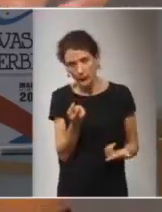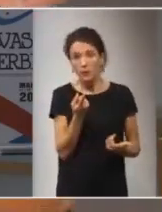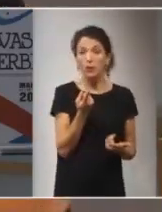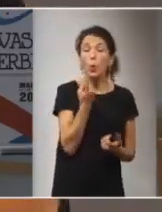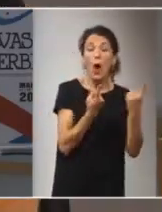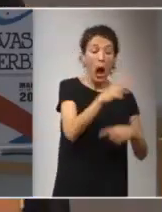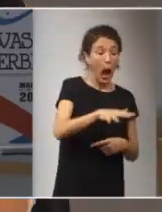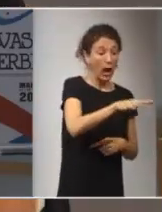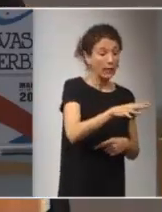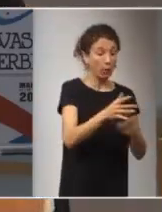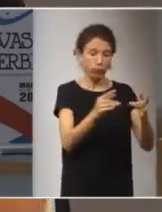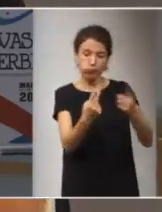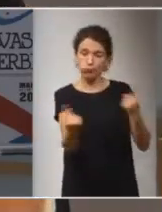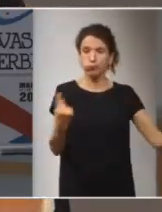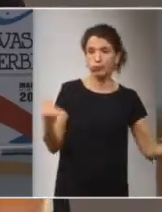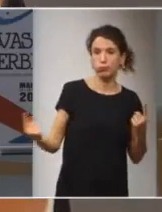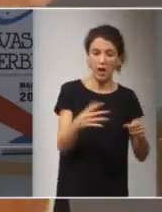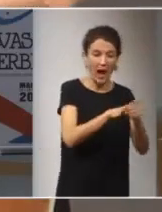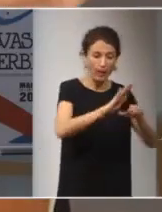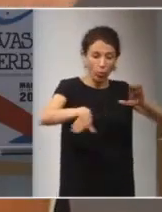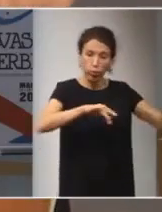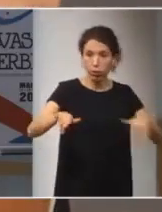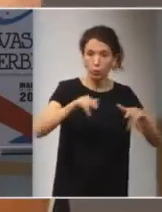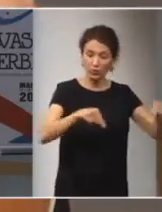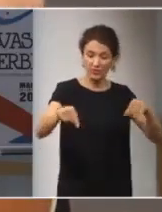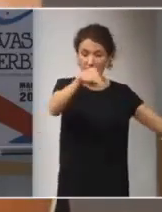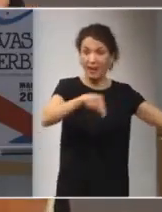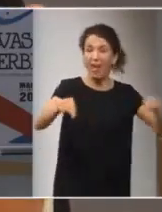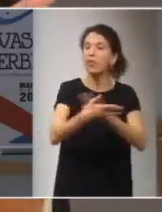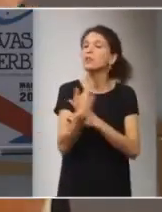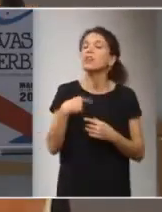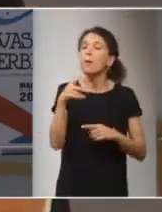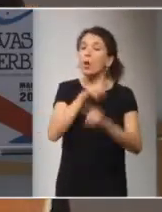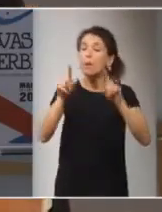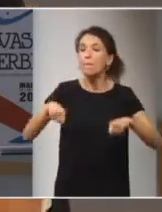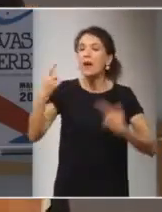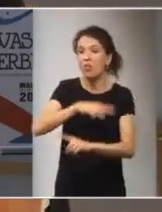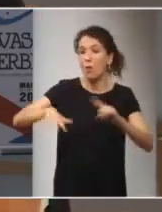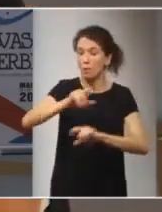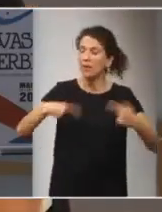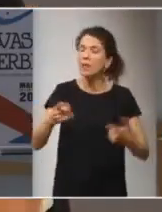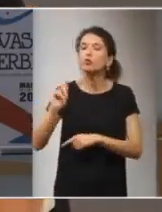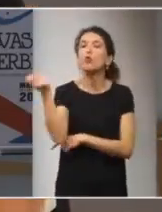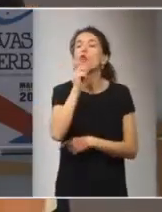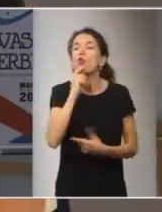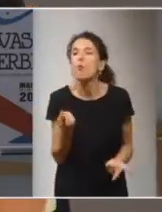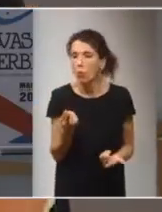en un área separada de otra resolverla porque hablamos de resolver los problemas de medio ambiente pero cómo vamos a lograrlo